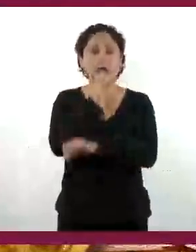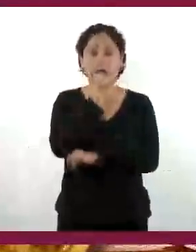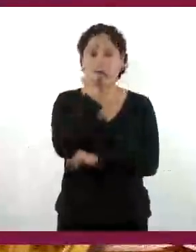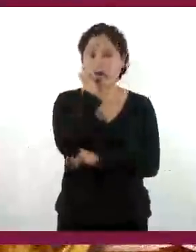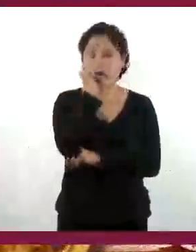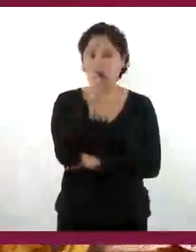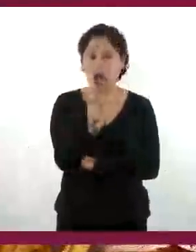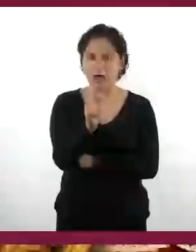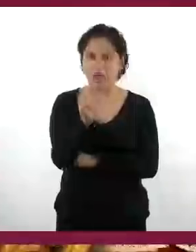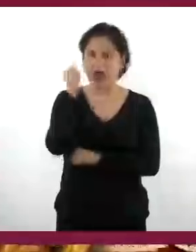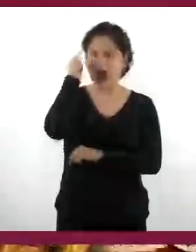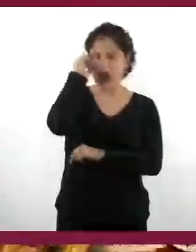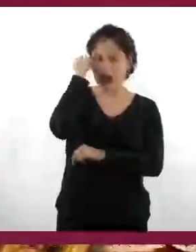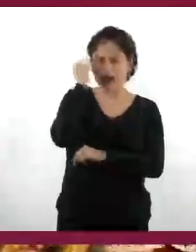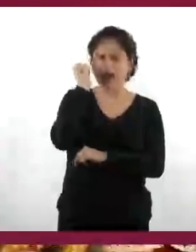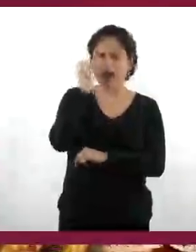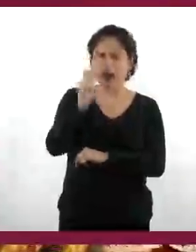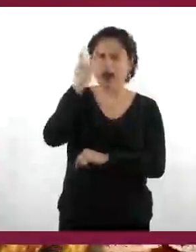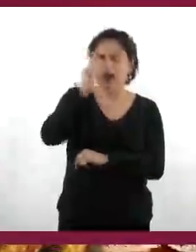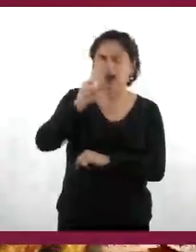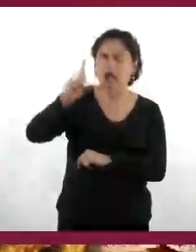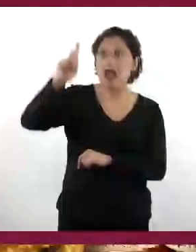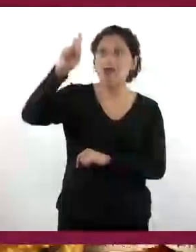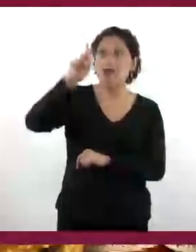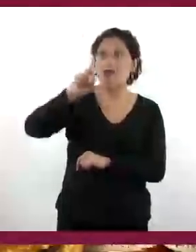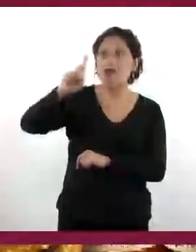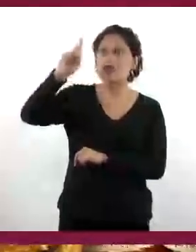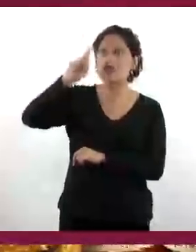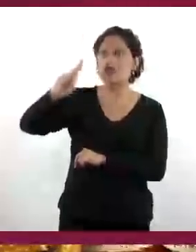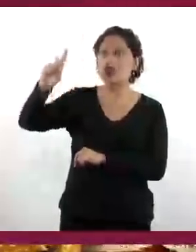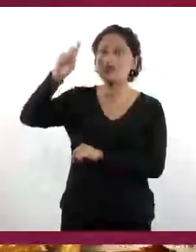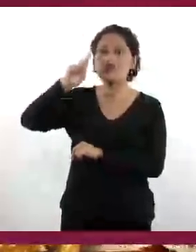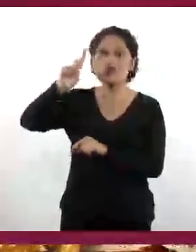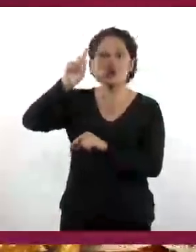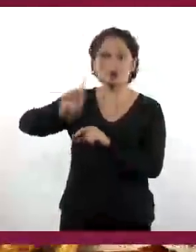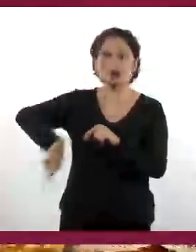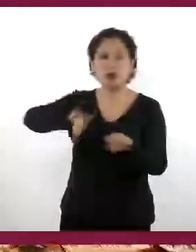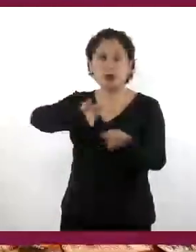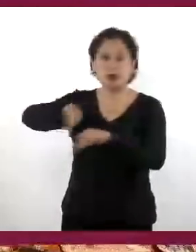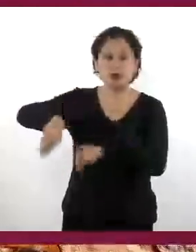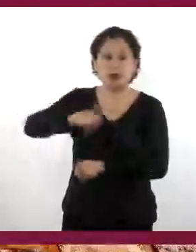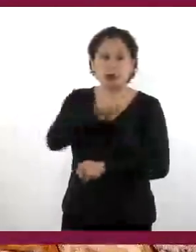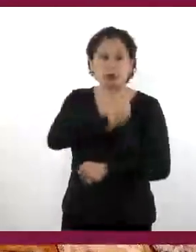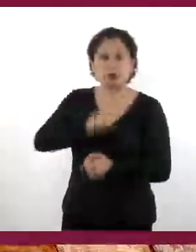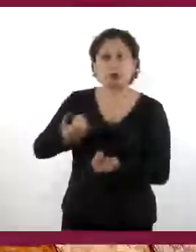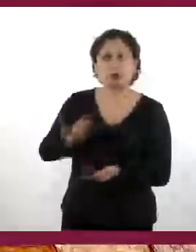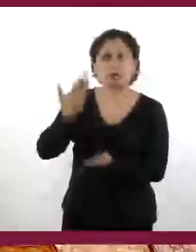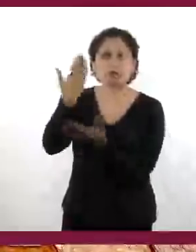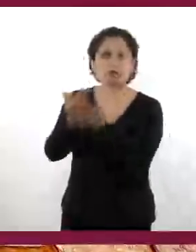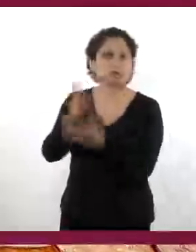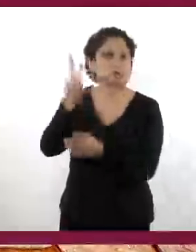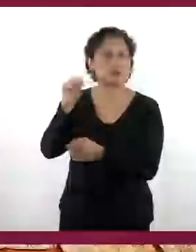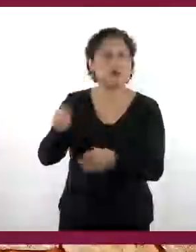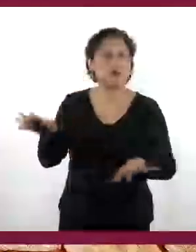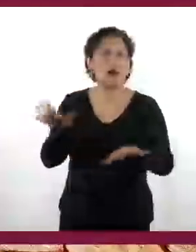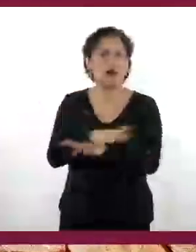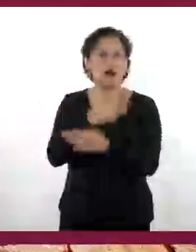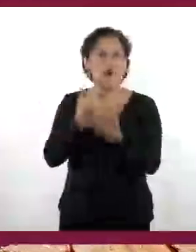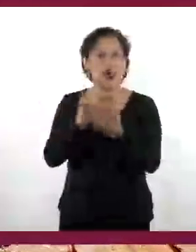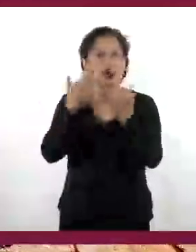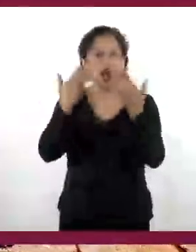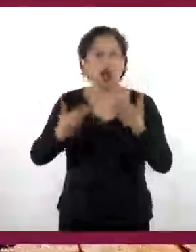cambiar a sus deidades por un solo Dios y modificar sus prácticas religiosas. Al inicio de la evangelización,